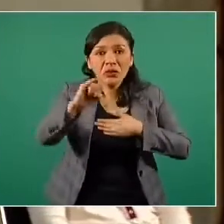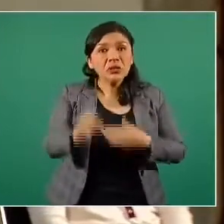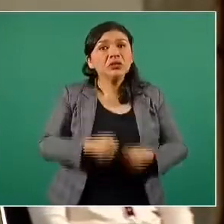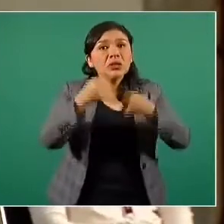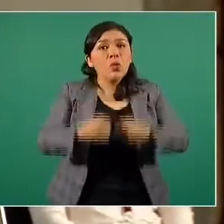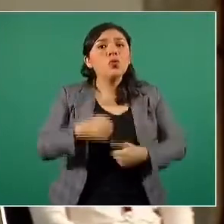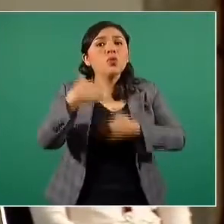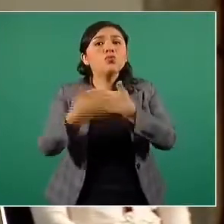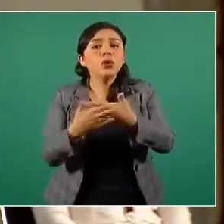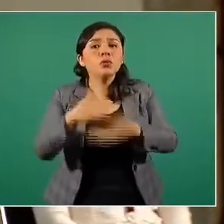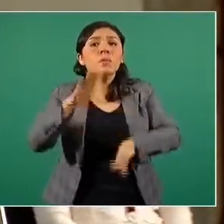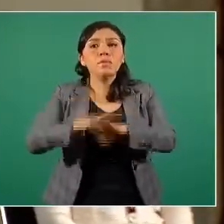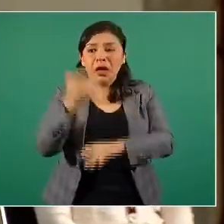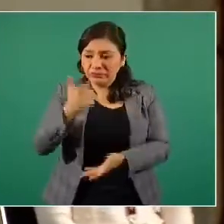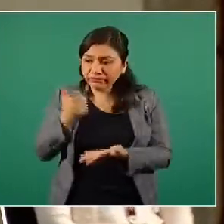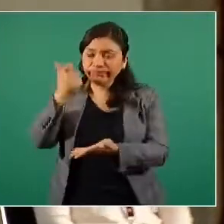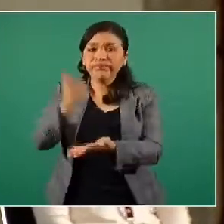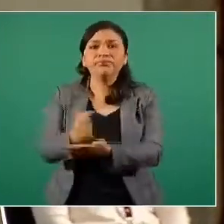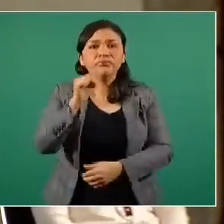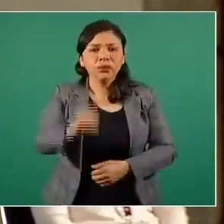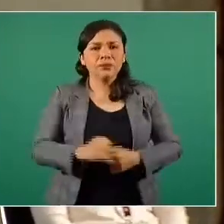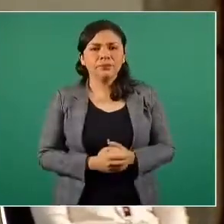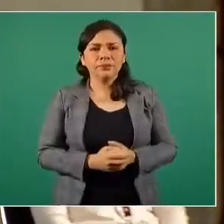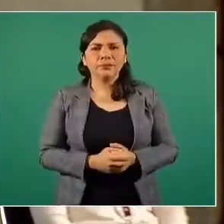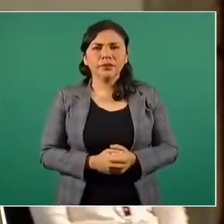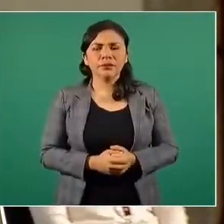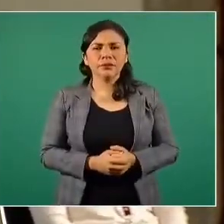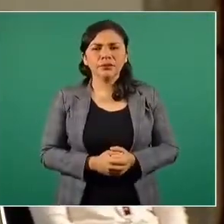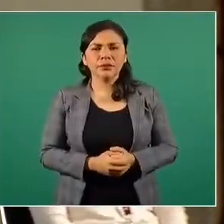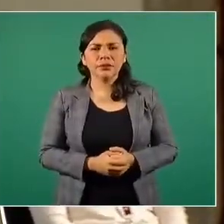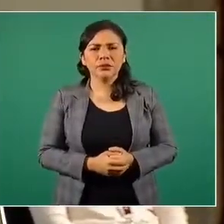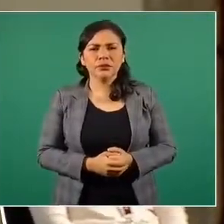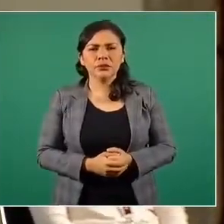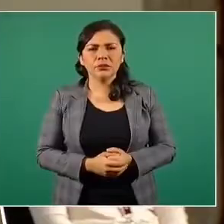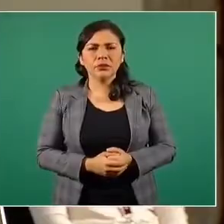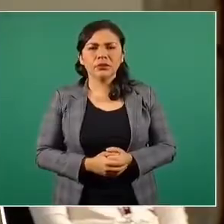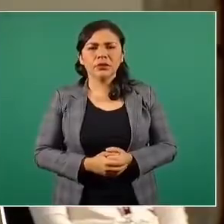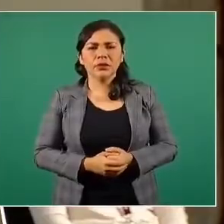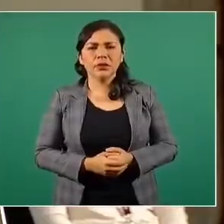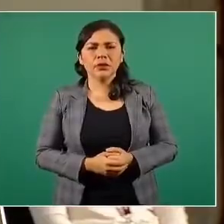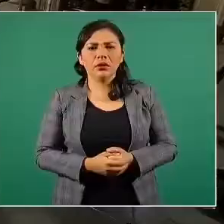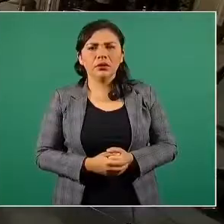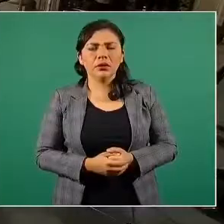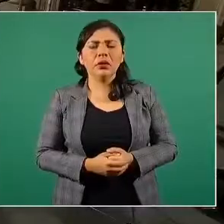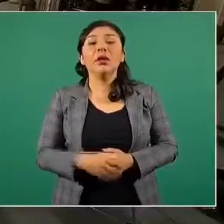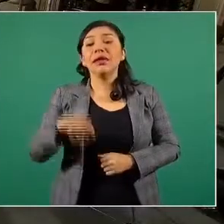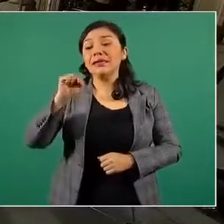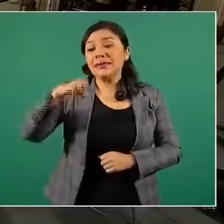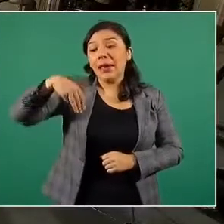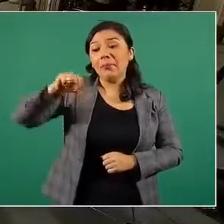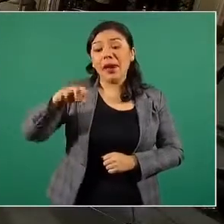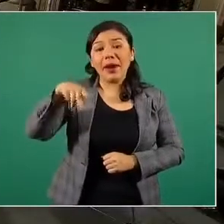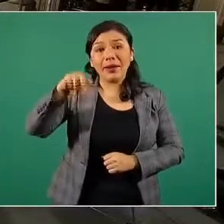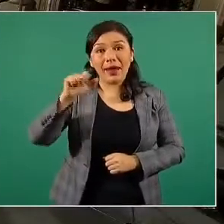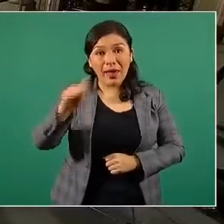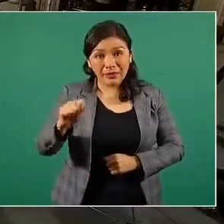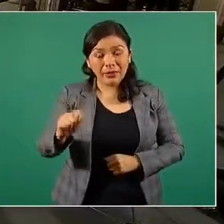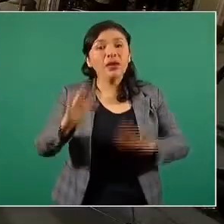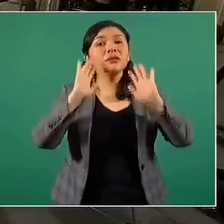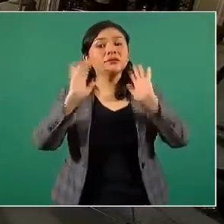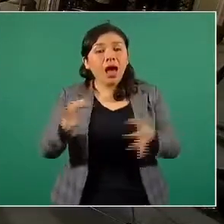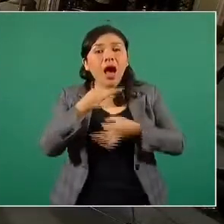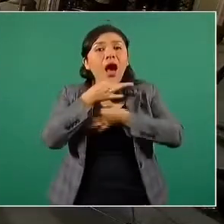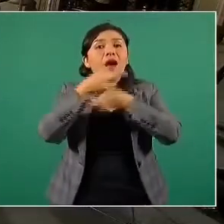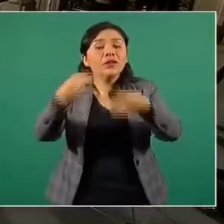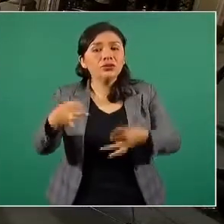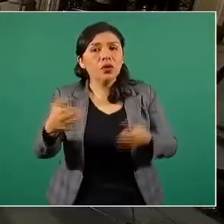habría más dinero. Pero cierro esta parte señalando que la propia Semarnat comunicó